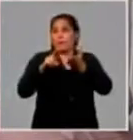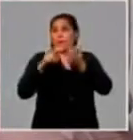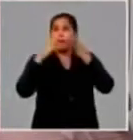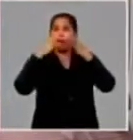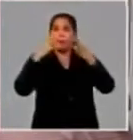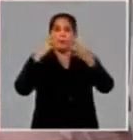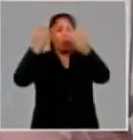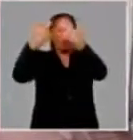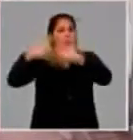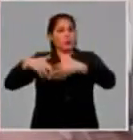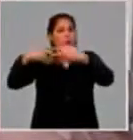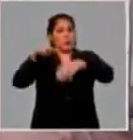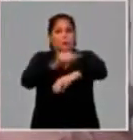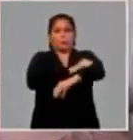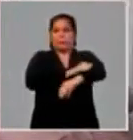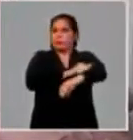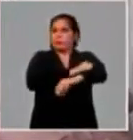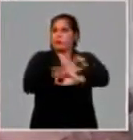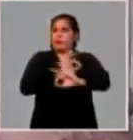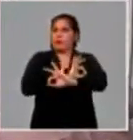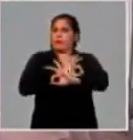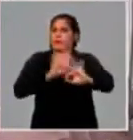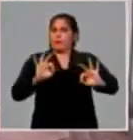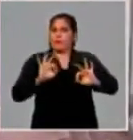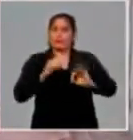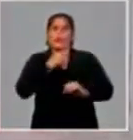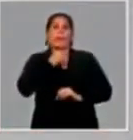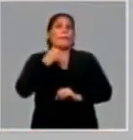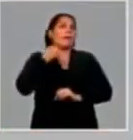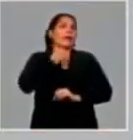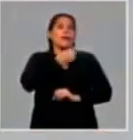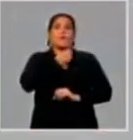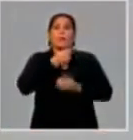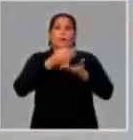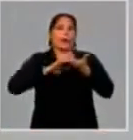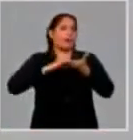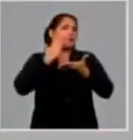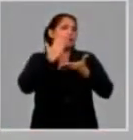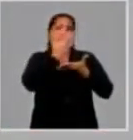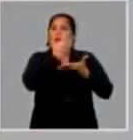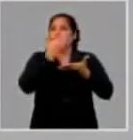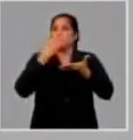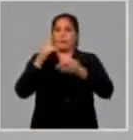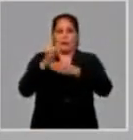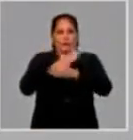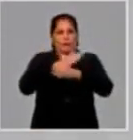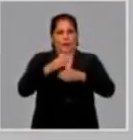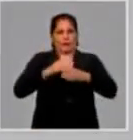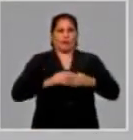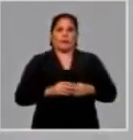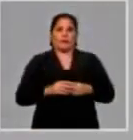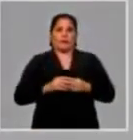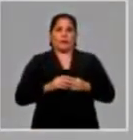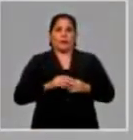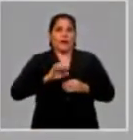de los productos de aseo, higiene, limpieza, perfumería y cosmética. Es de significar que el